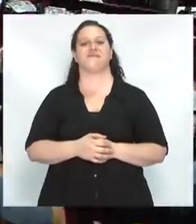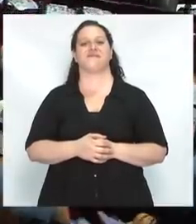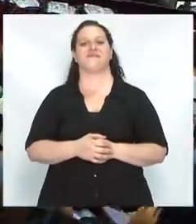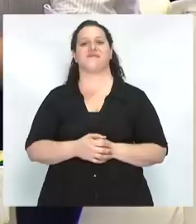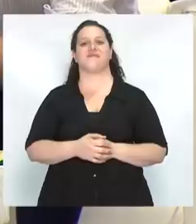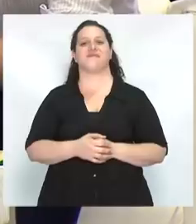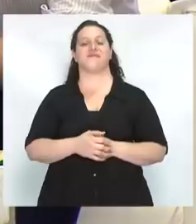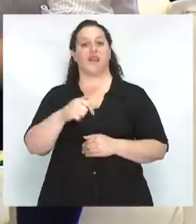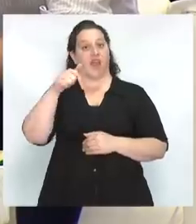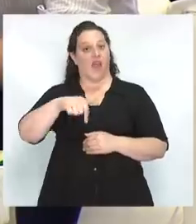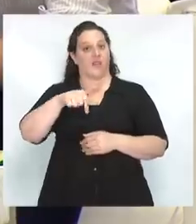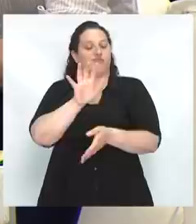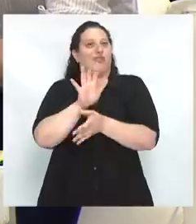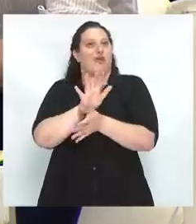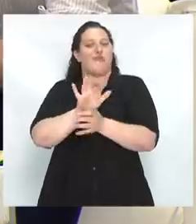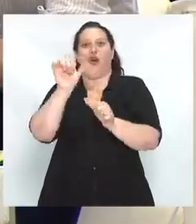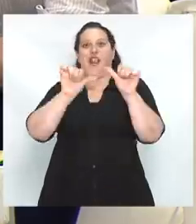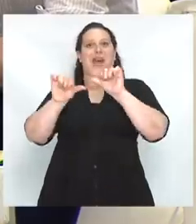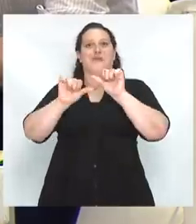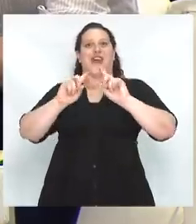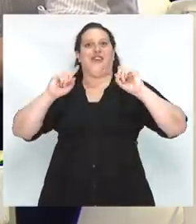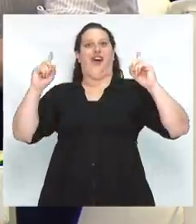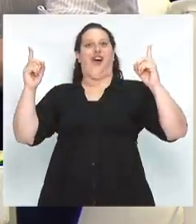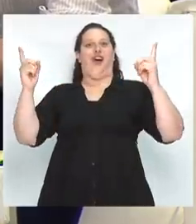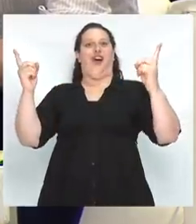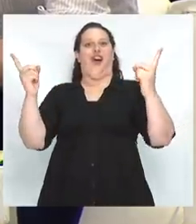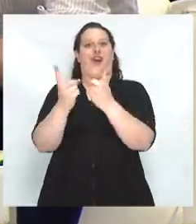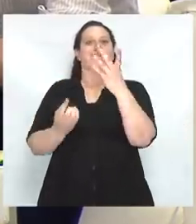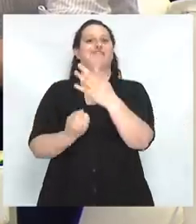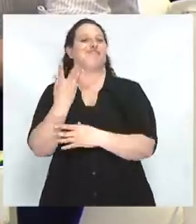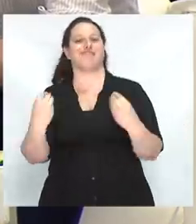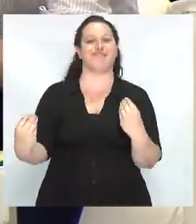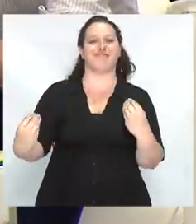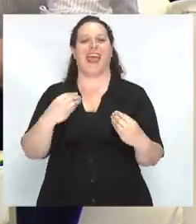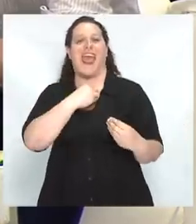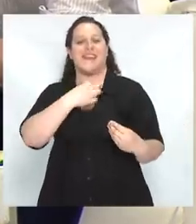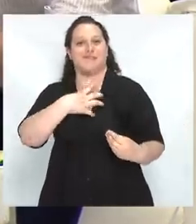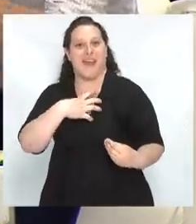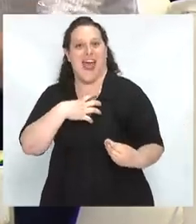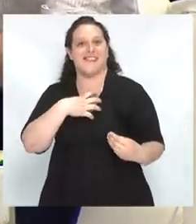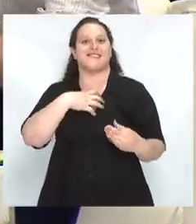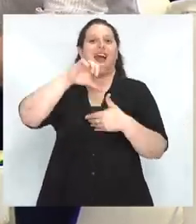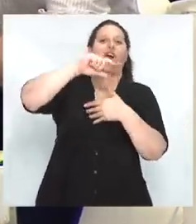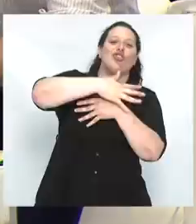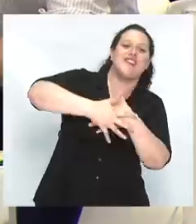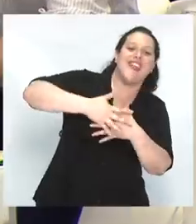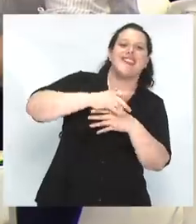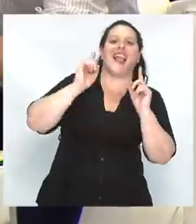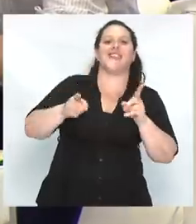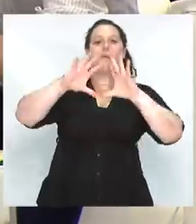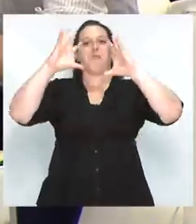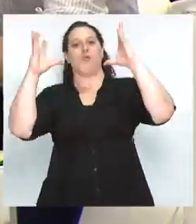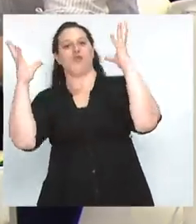Este es un gran laboratorio de la esperanza continental y la esperanza mundial. Los felicito que estén reunidos,